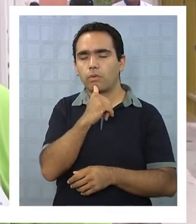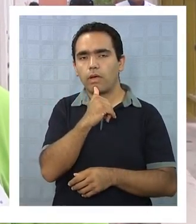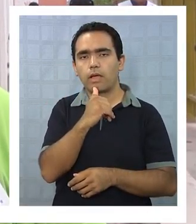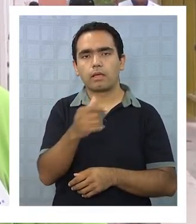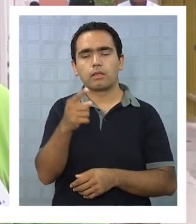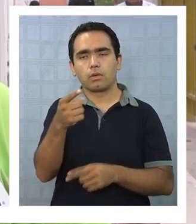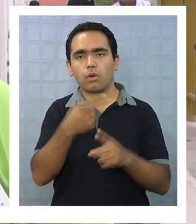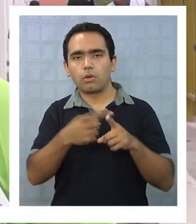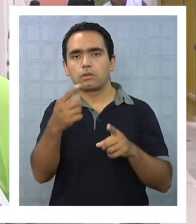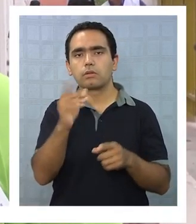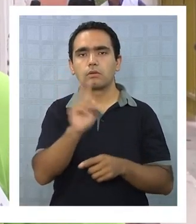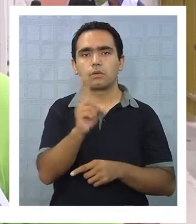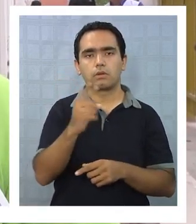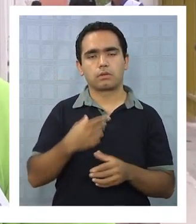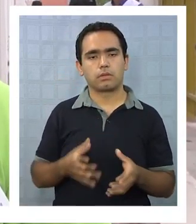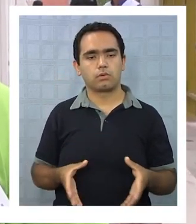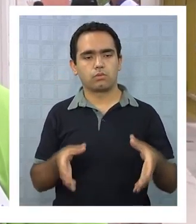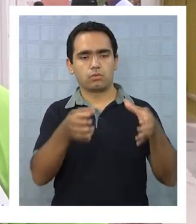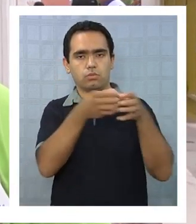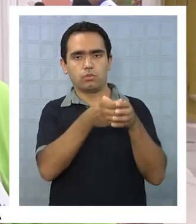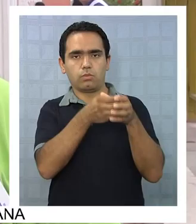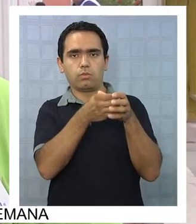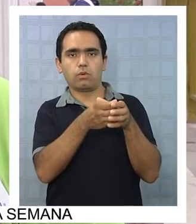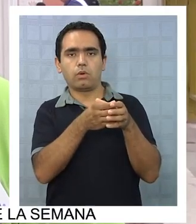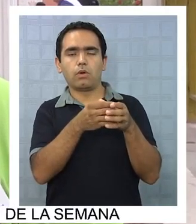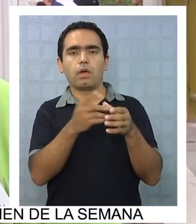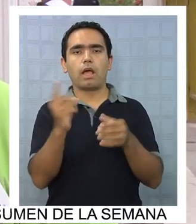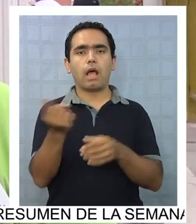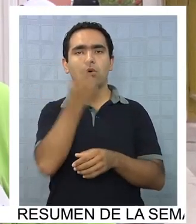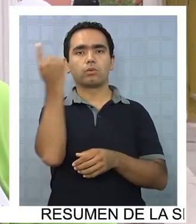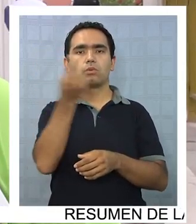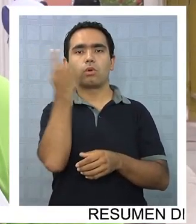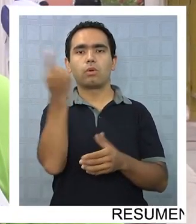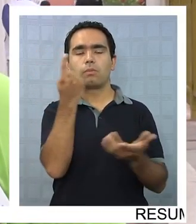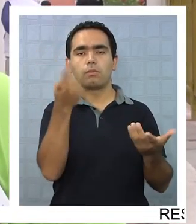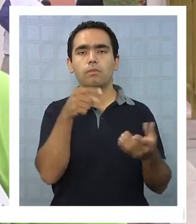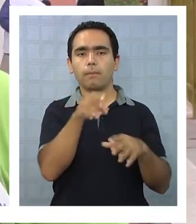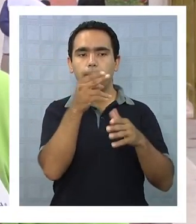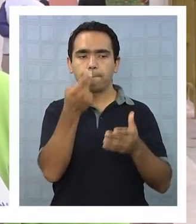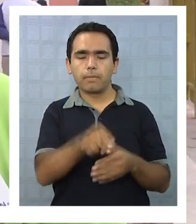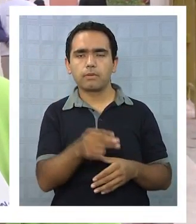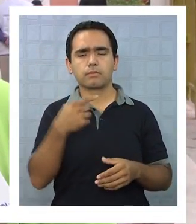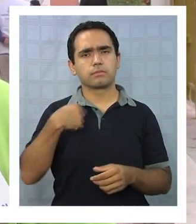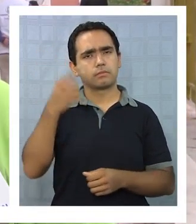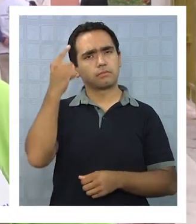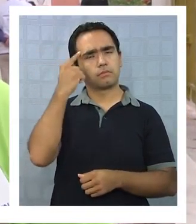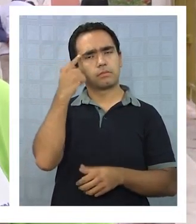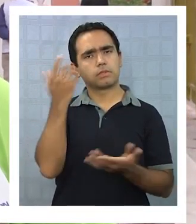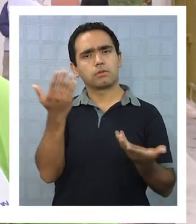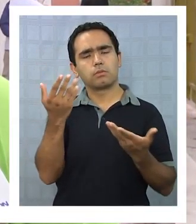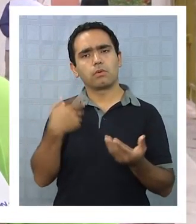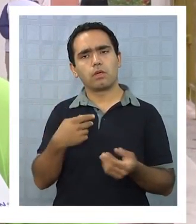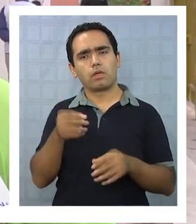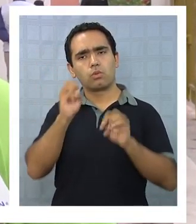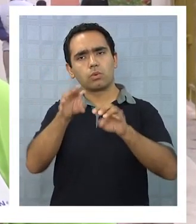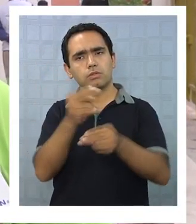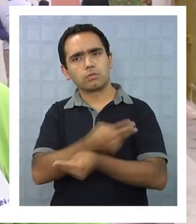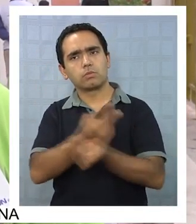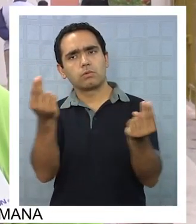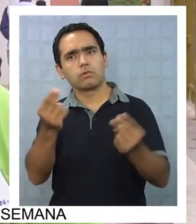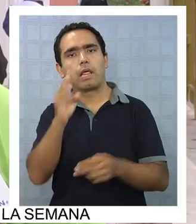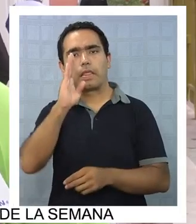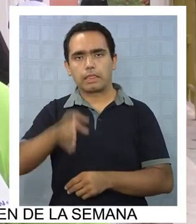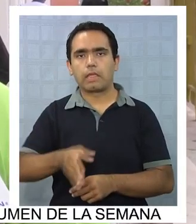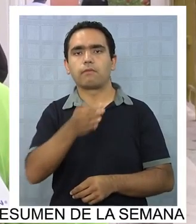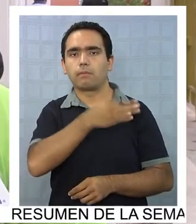a depender del Consejo Nacional de Educación, pero que van a tener autonomía propia. Entonces nosotros pensamos que para una verdadera educación pública tiene que ser a través del